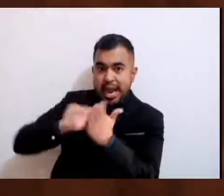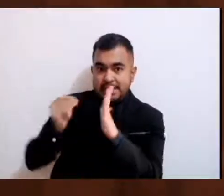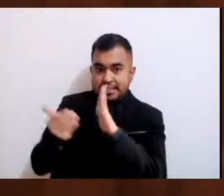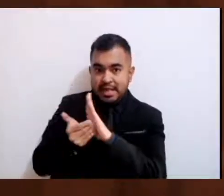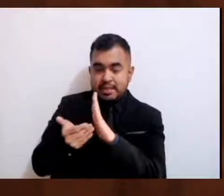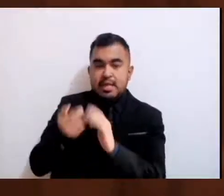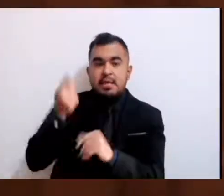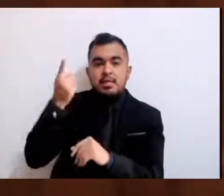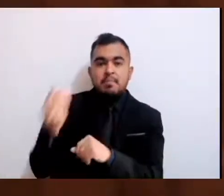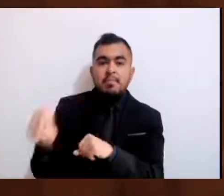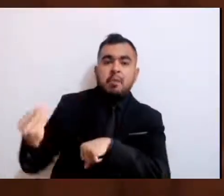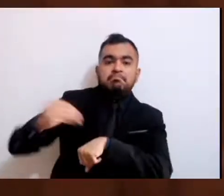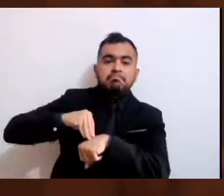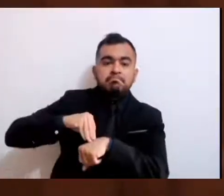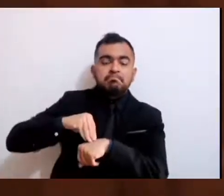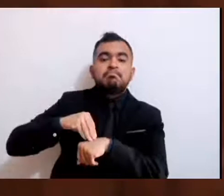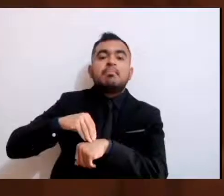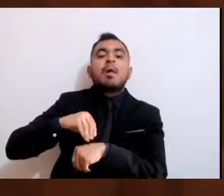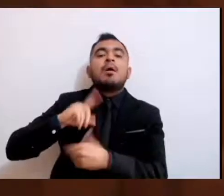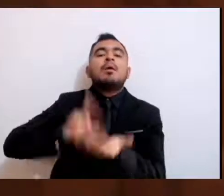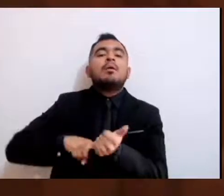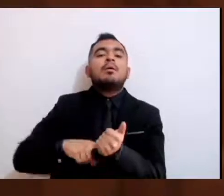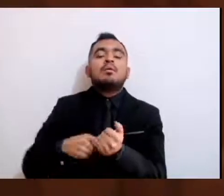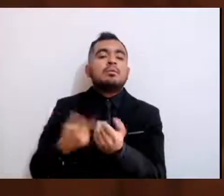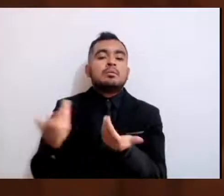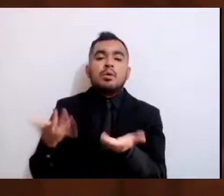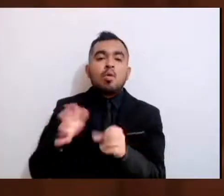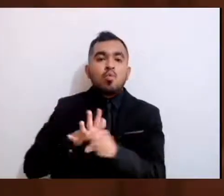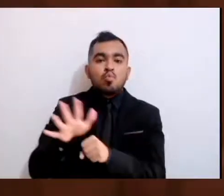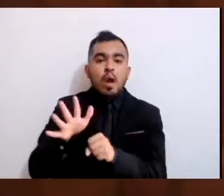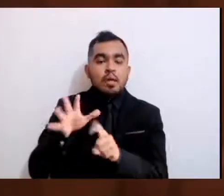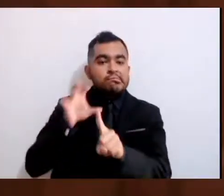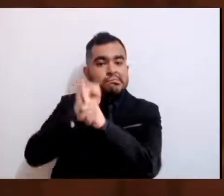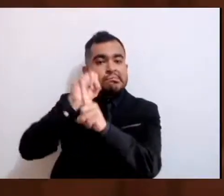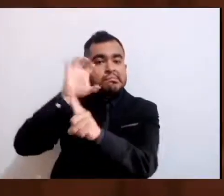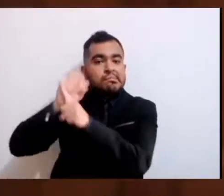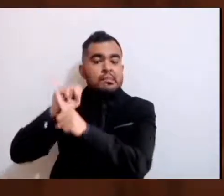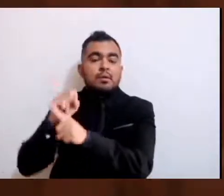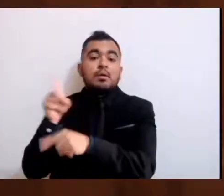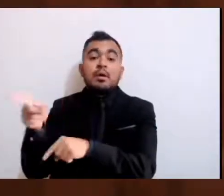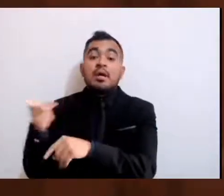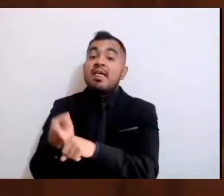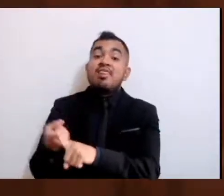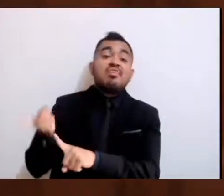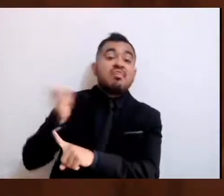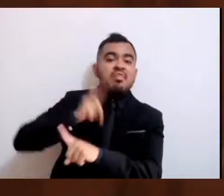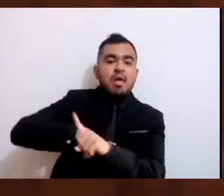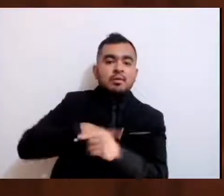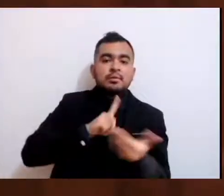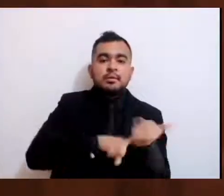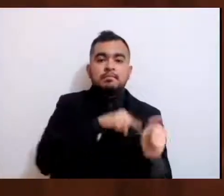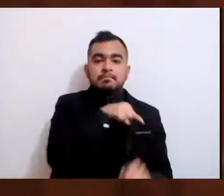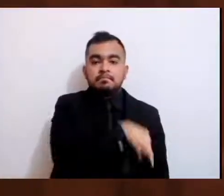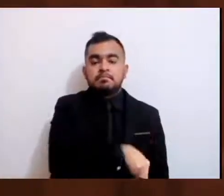que se han obtenido desde que entró en vigor este mecanismo.